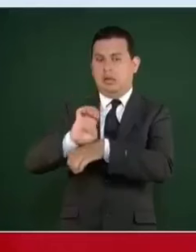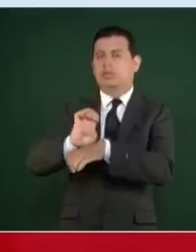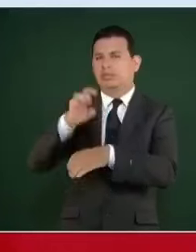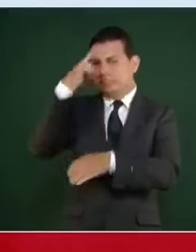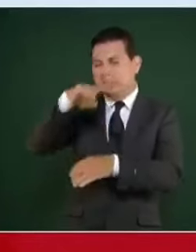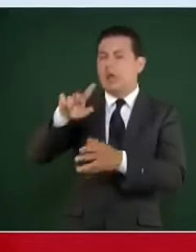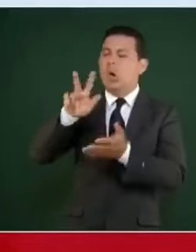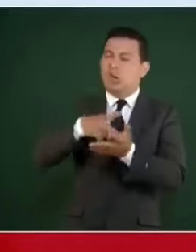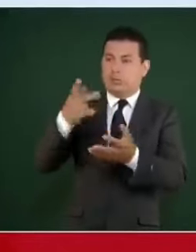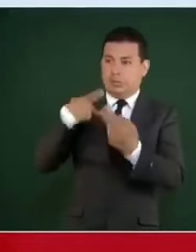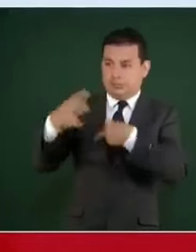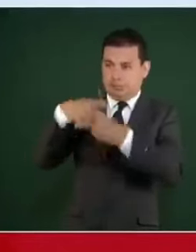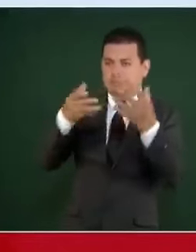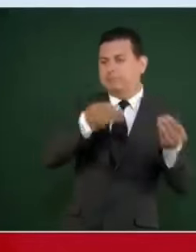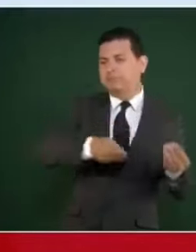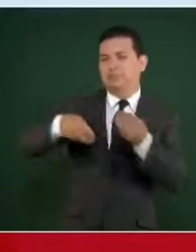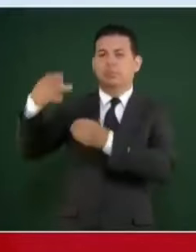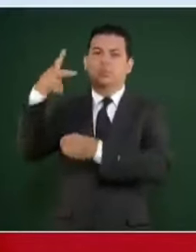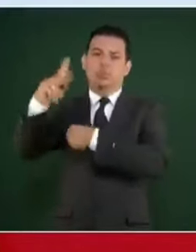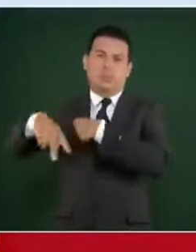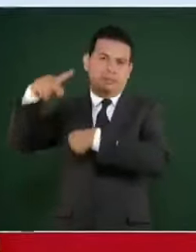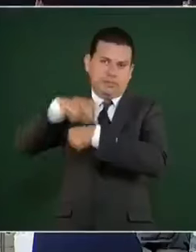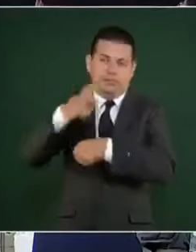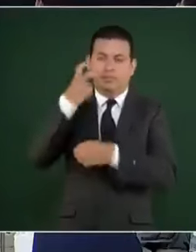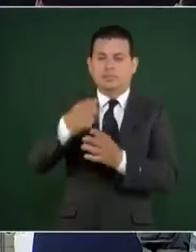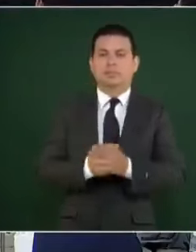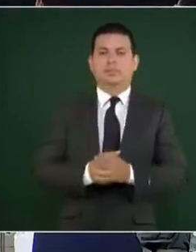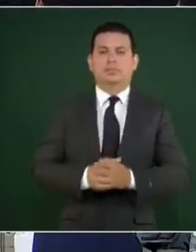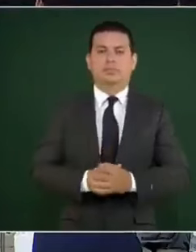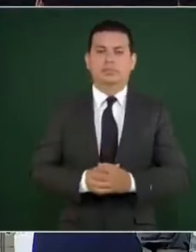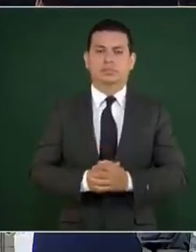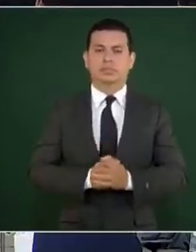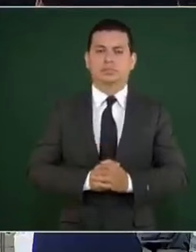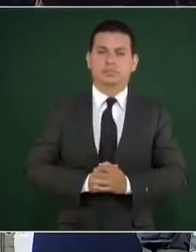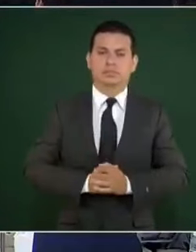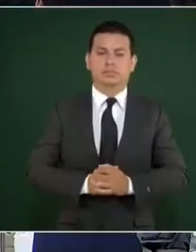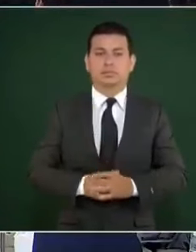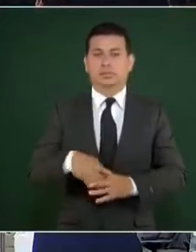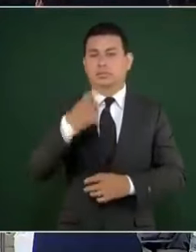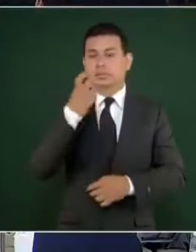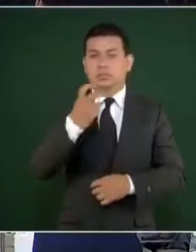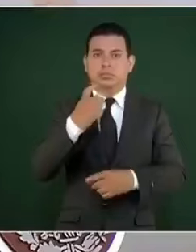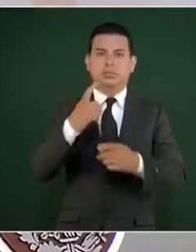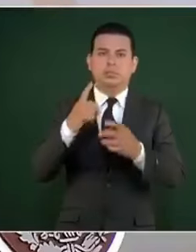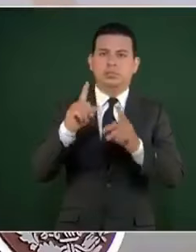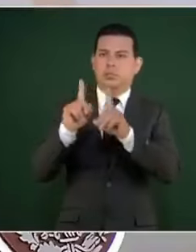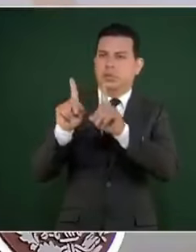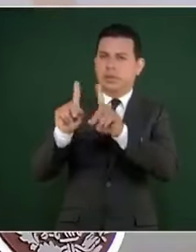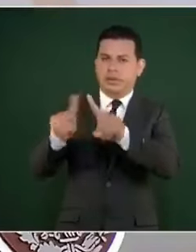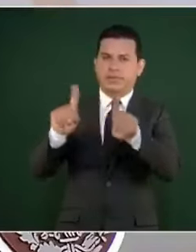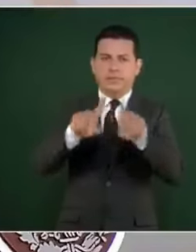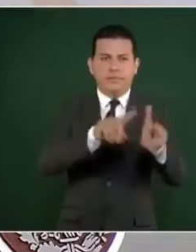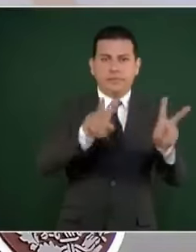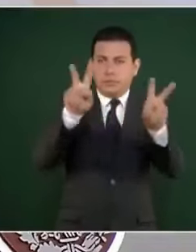retornarlos a sus países con estos programas entonces el programa de atender las causas como usted ha mencionado